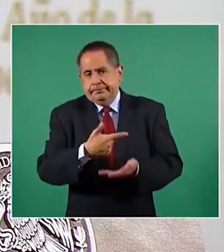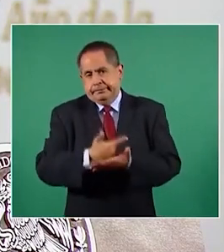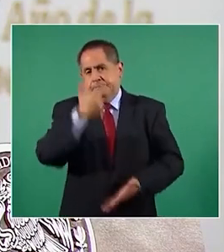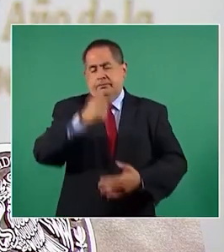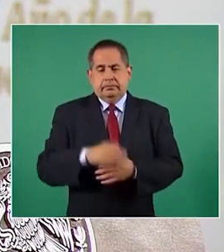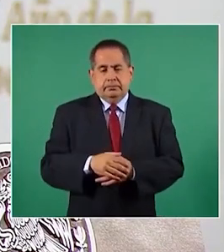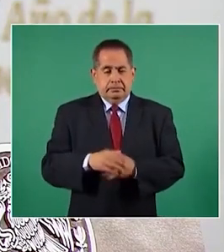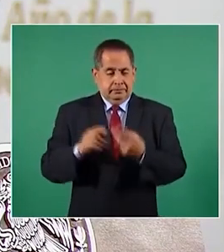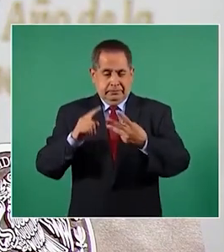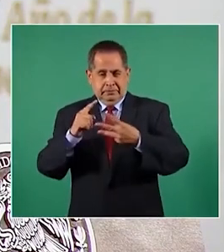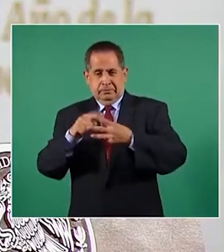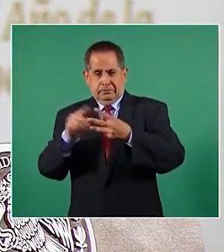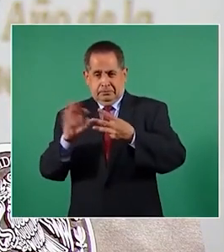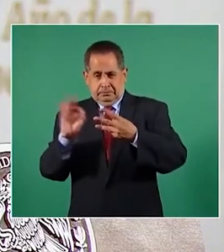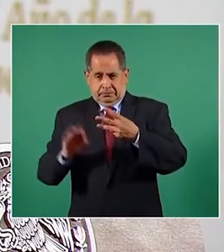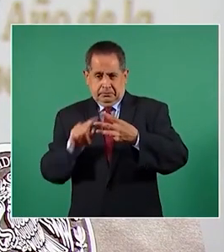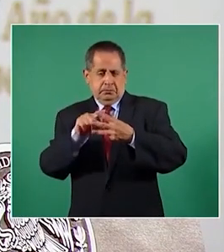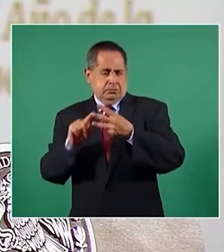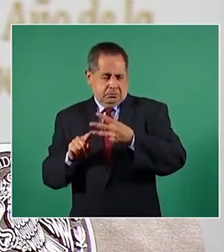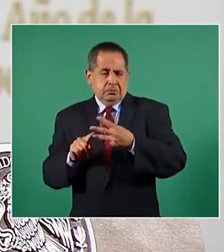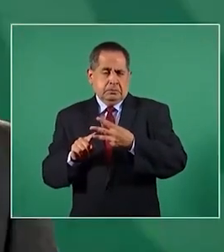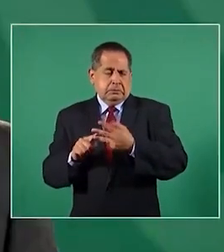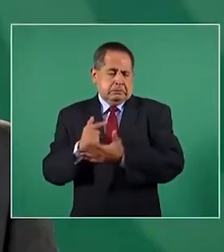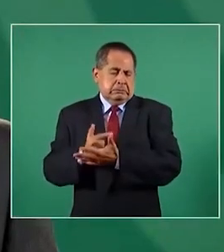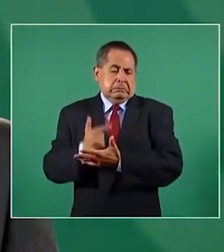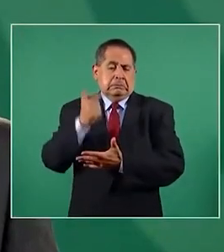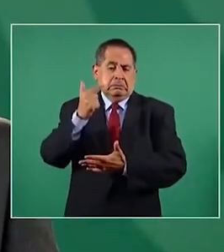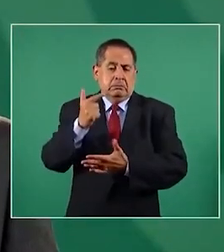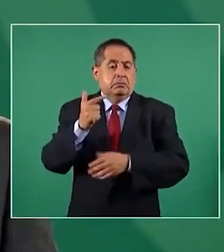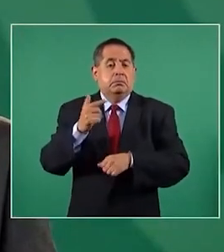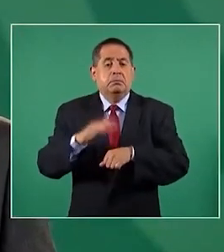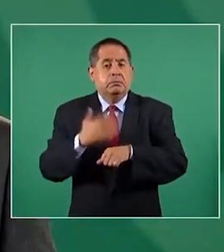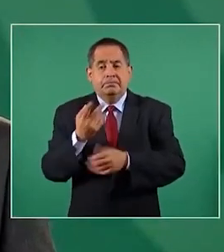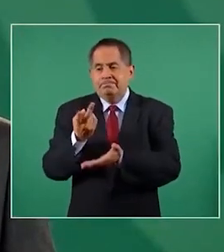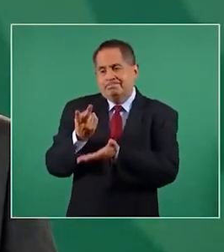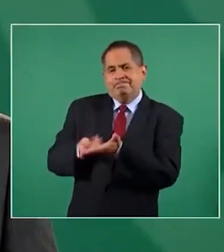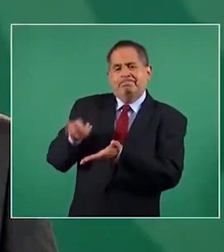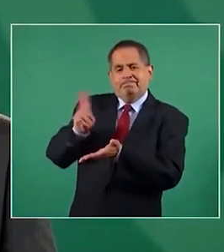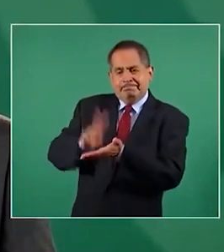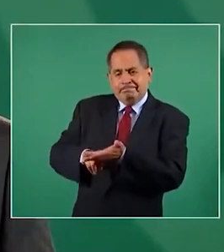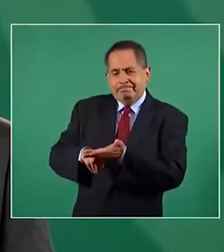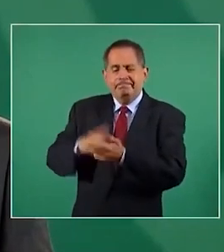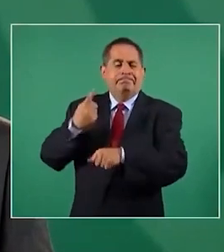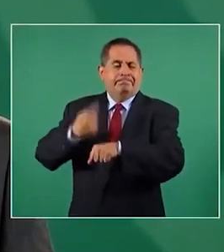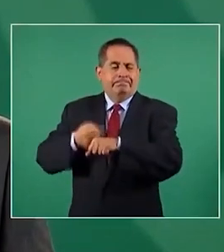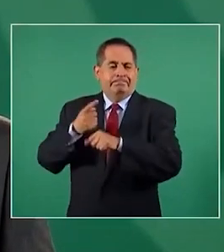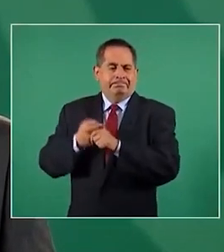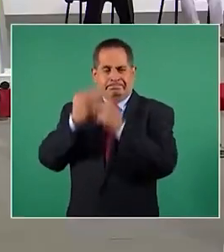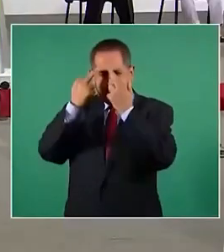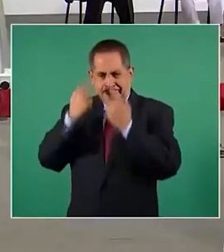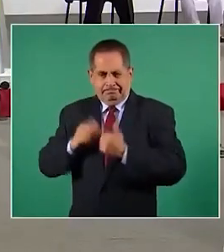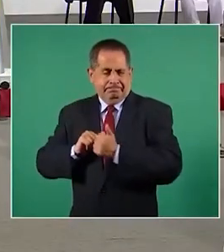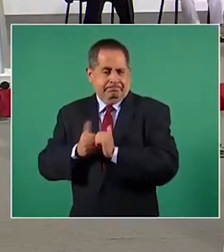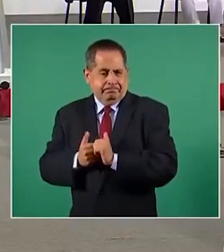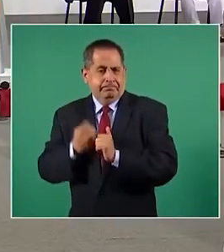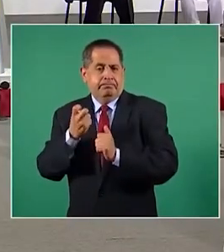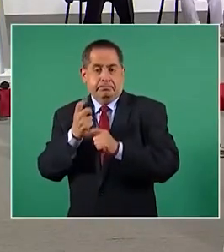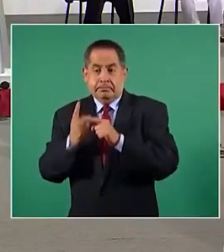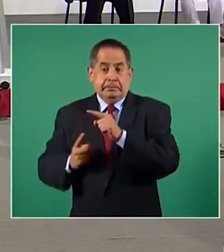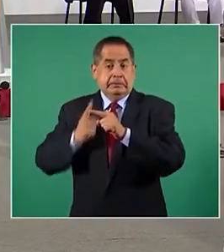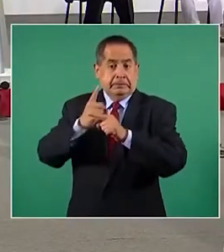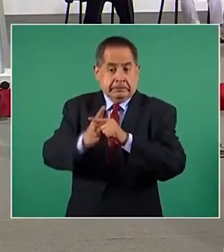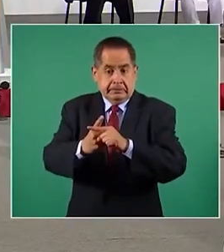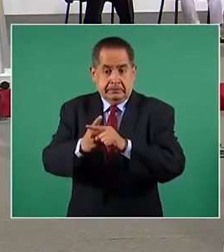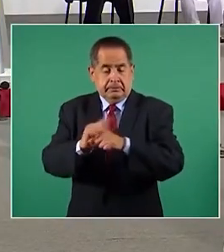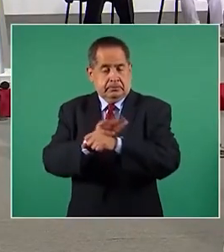alguna enfermedad que causa inmunodepresión importante y posiblemente eso está contribuyendo